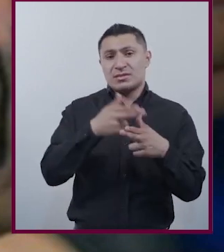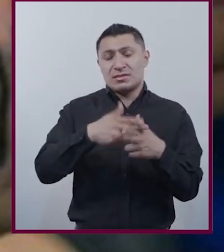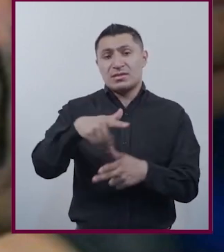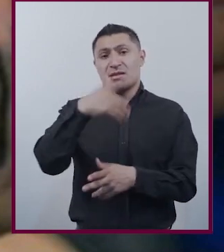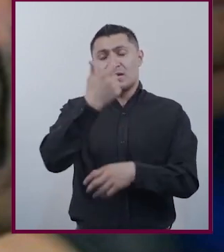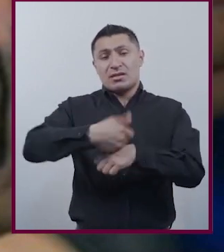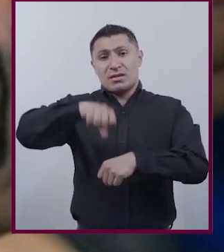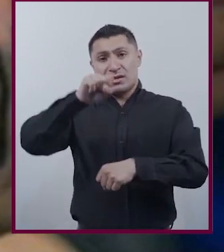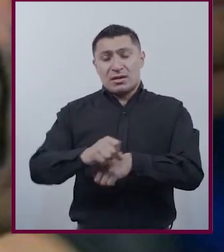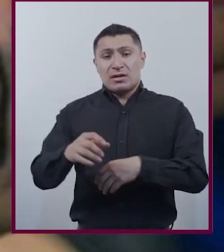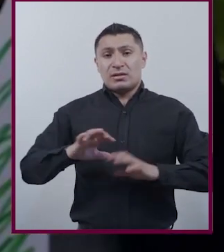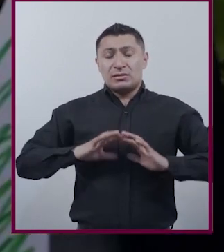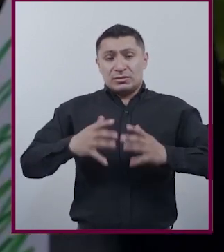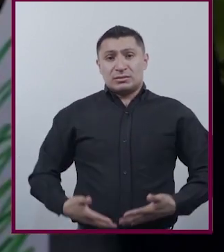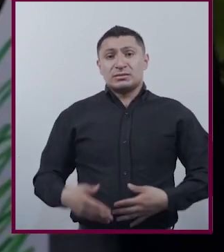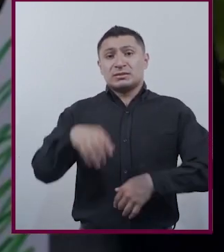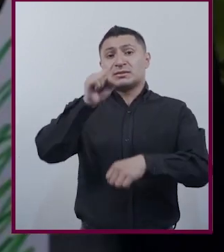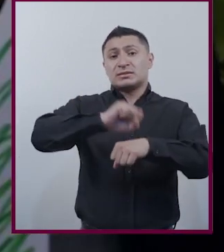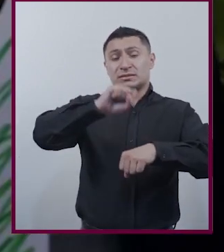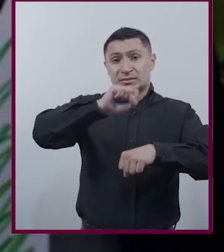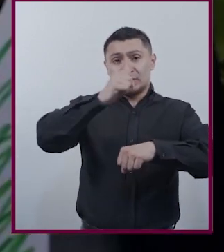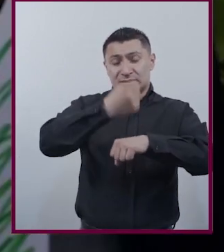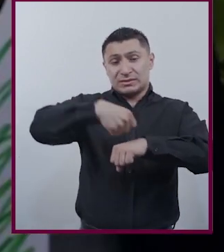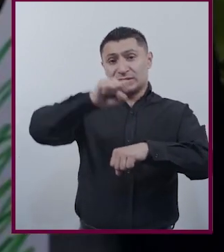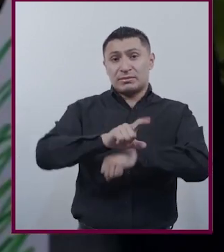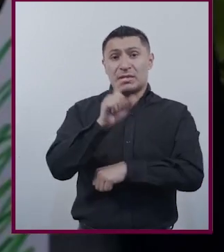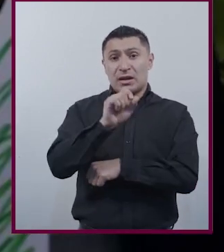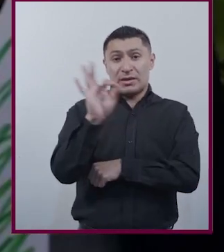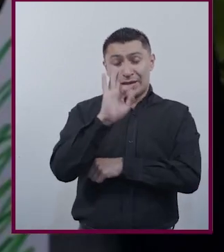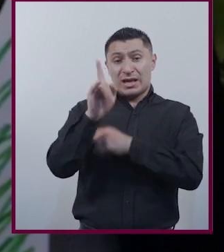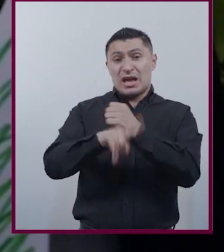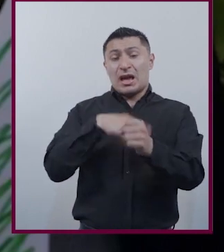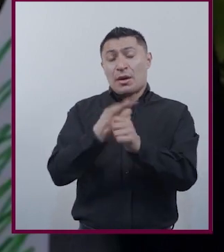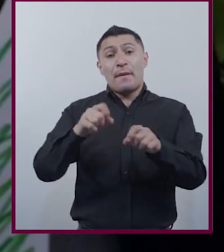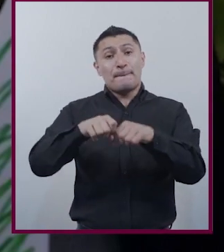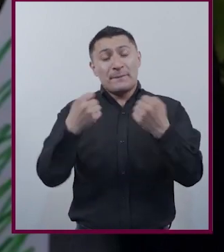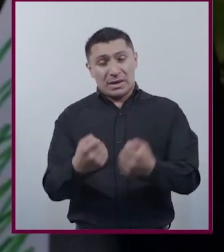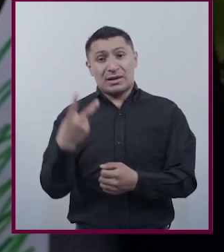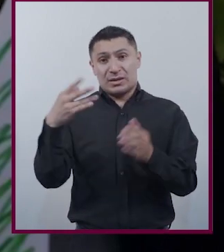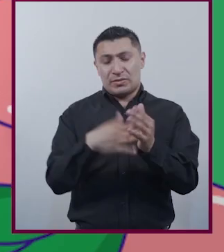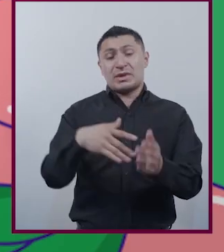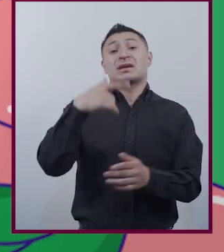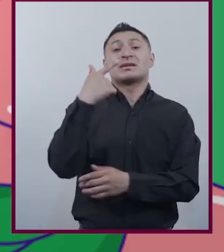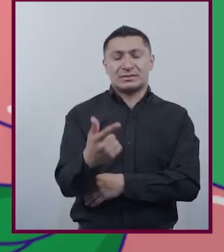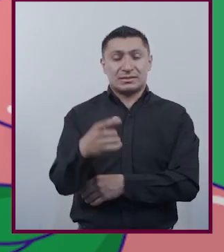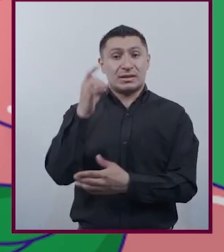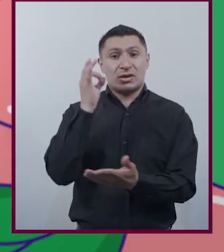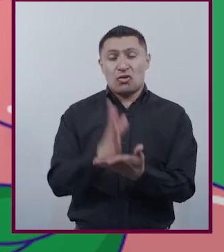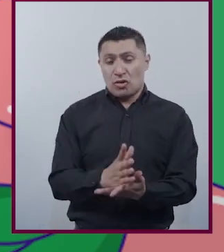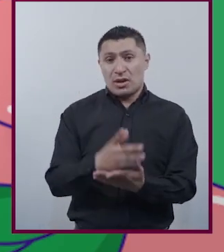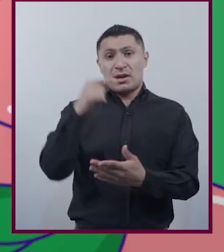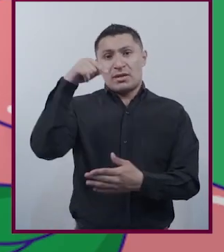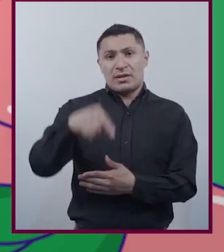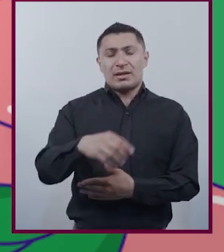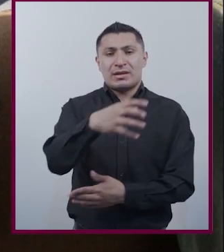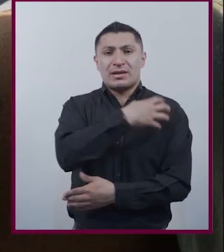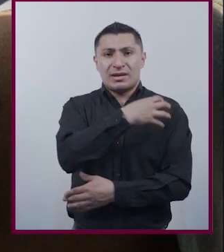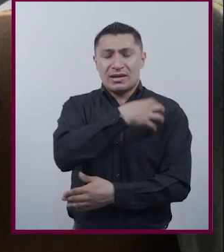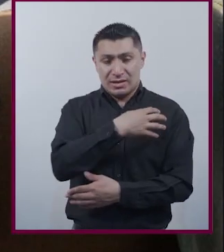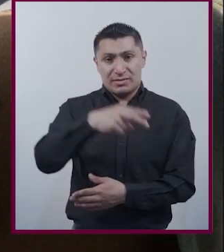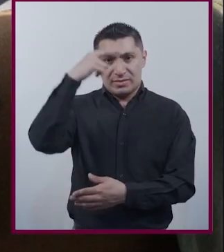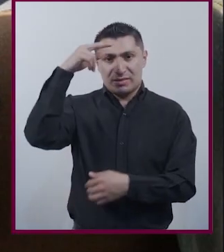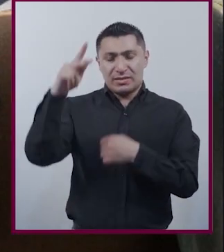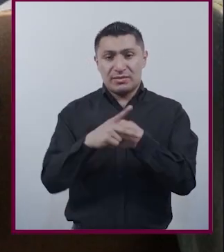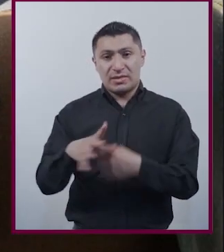gestación Y la semana 20 en caso de una violación Esto en 2007 Y solamente en la capital del país